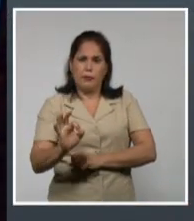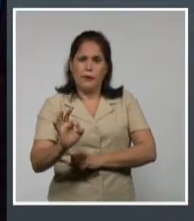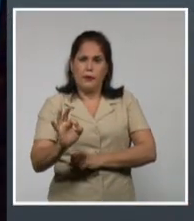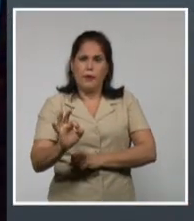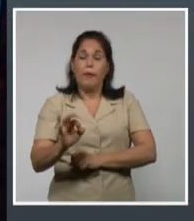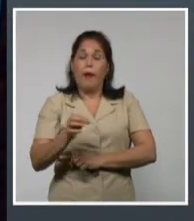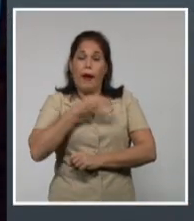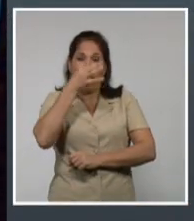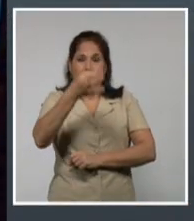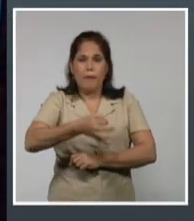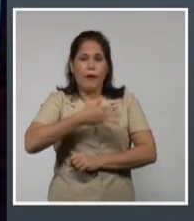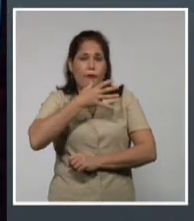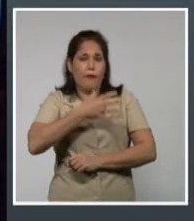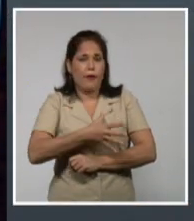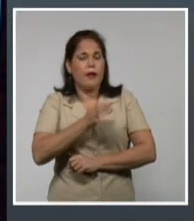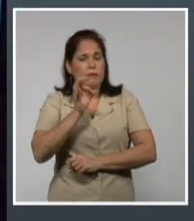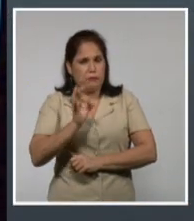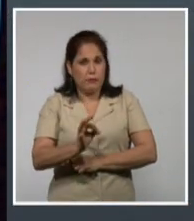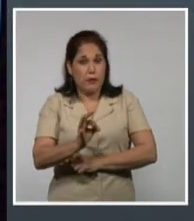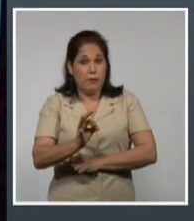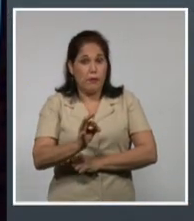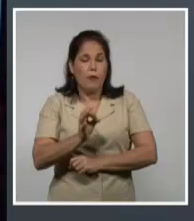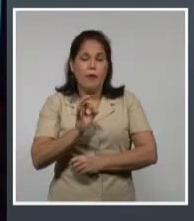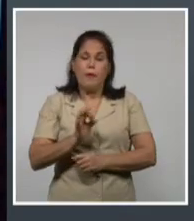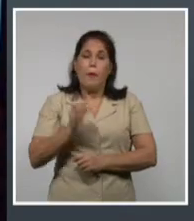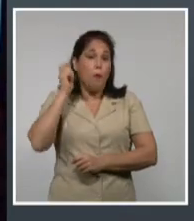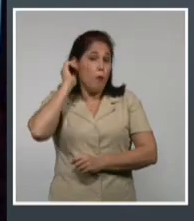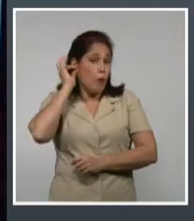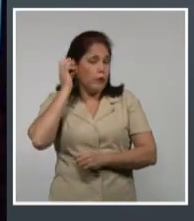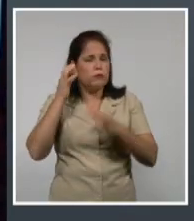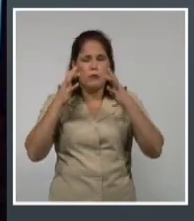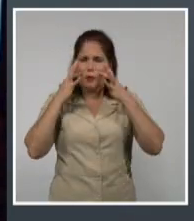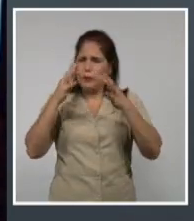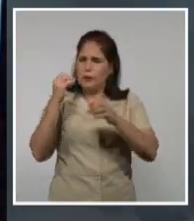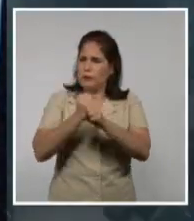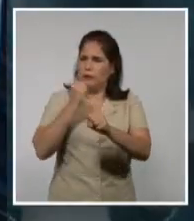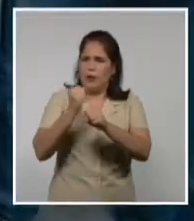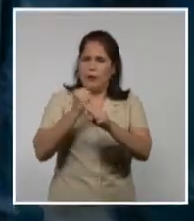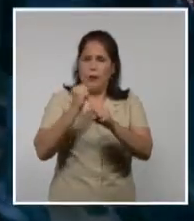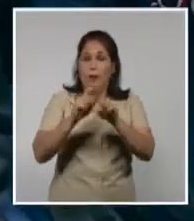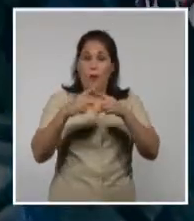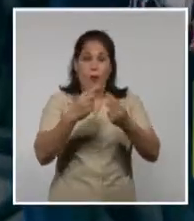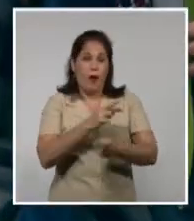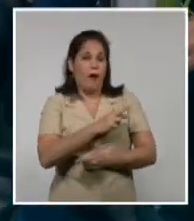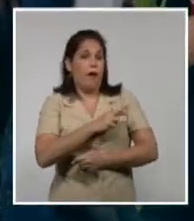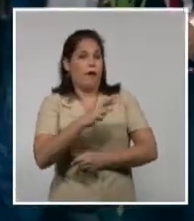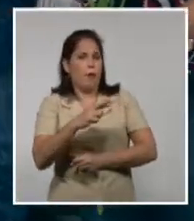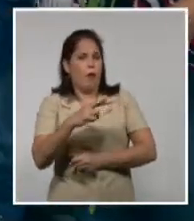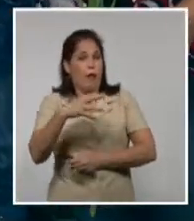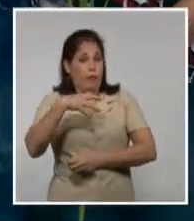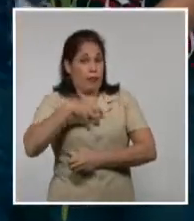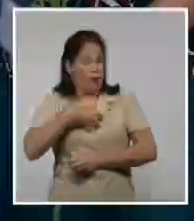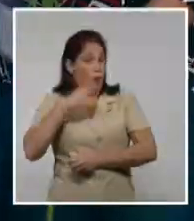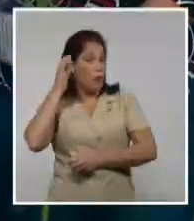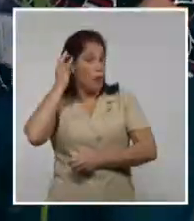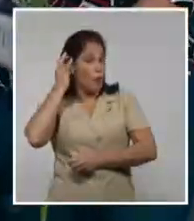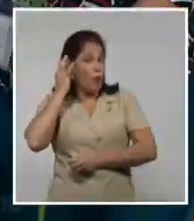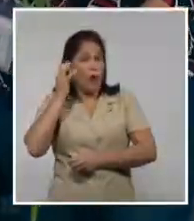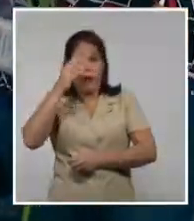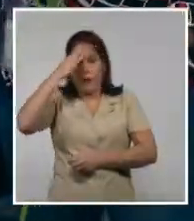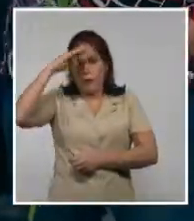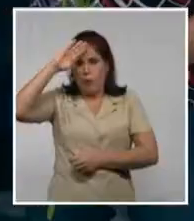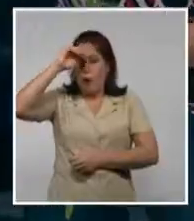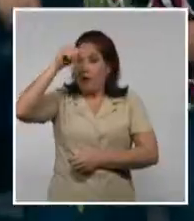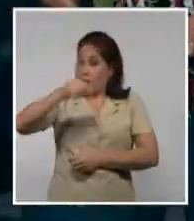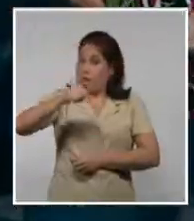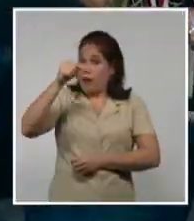el comandante en jefe Fidel Castro Ruz, la revolución tiene en las mujeres cubanas hoy